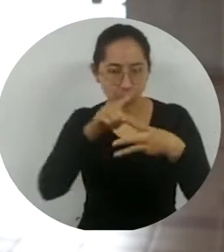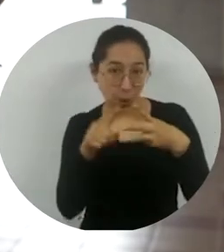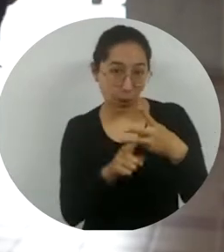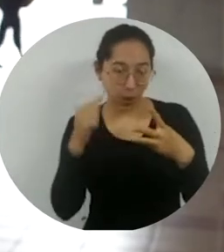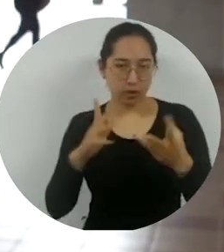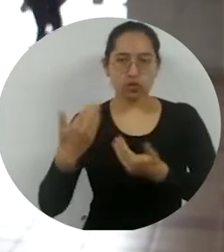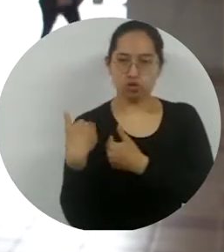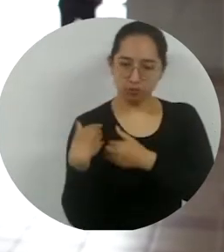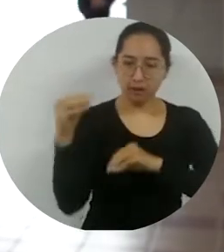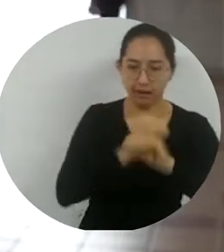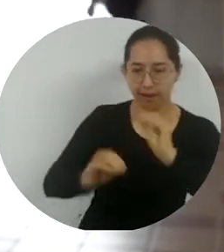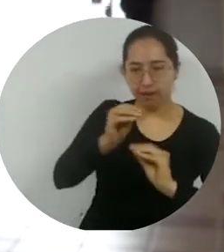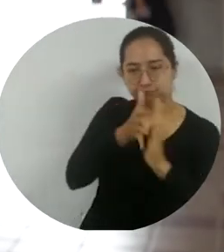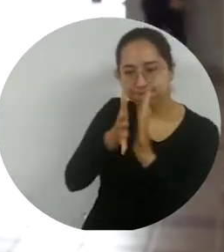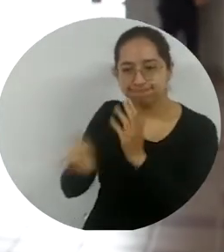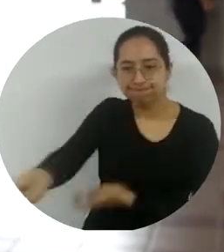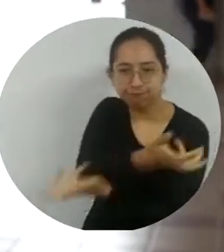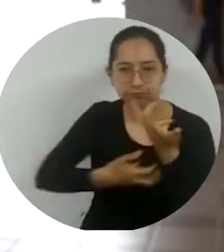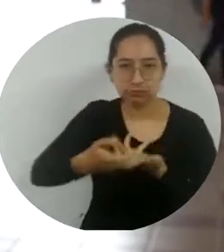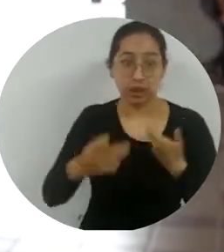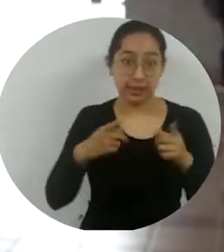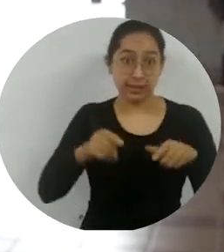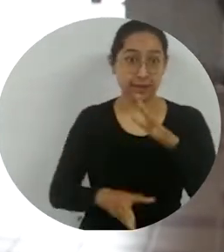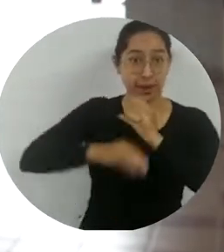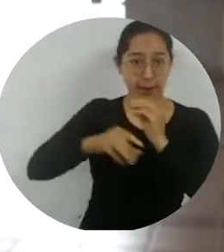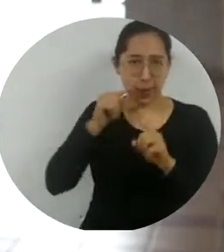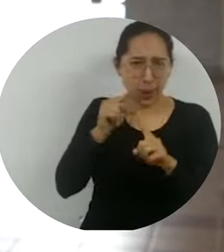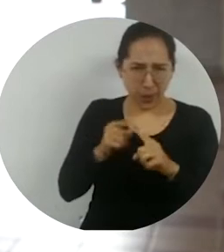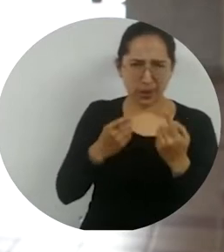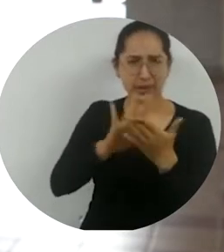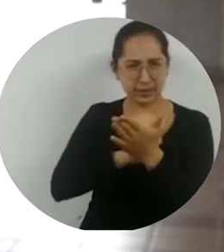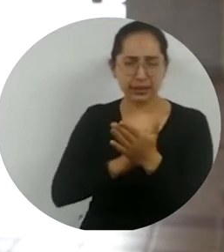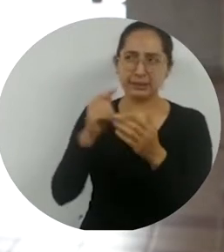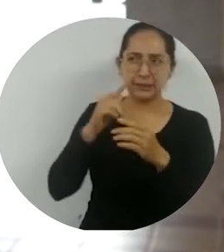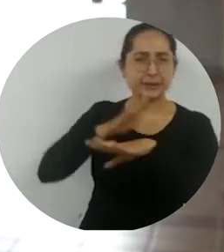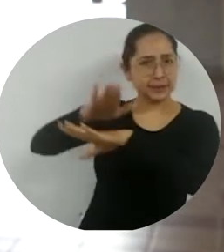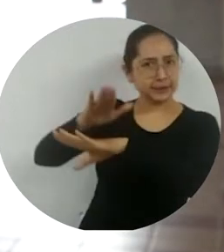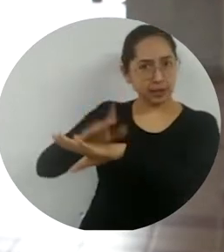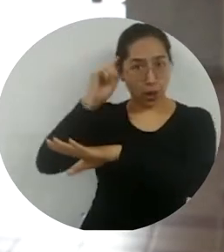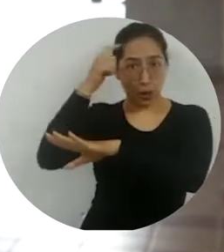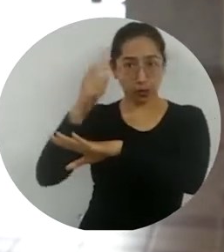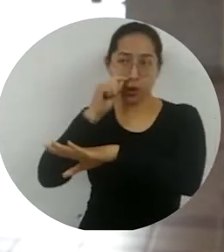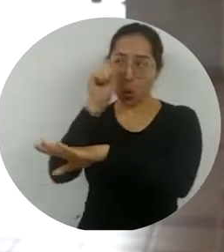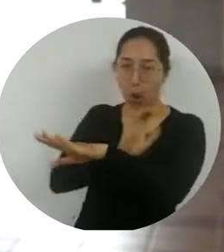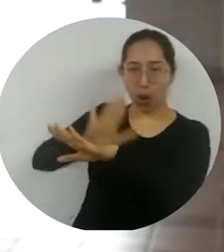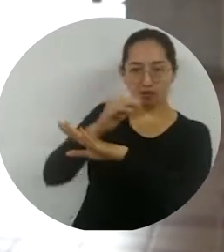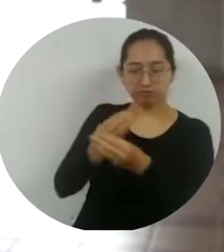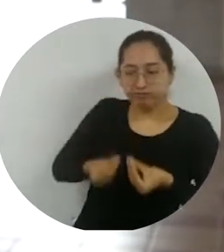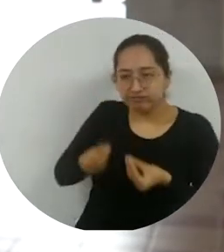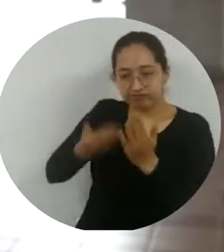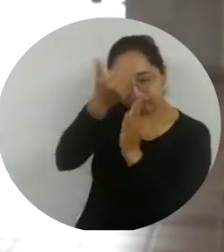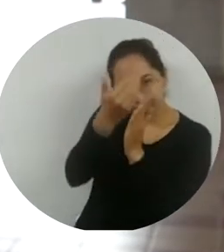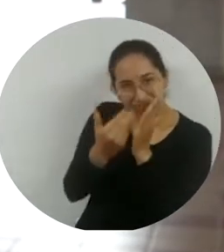el objetivo del Consejo Técnico? Es recomendar al Gobierno Nacional las normas en